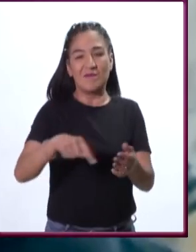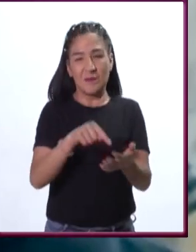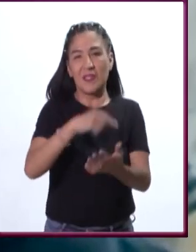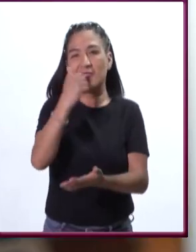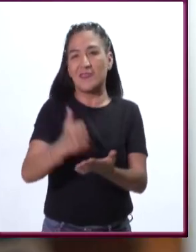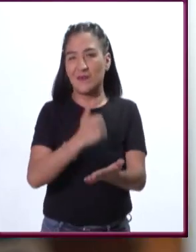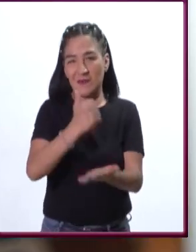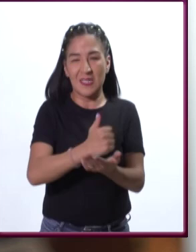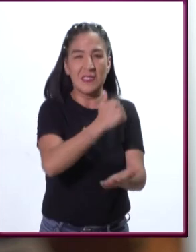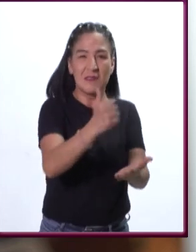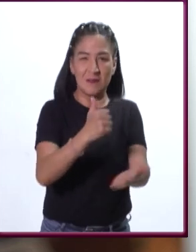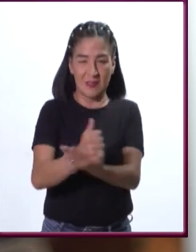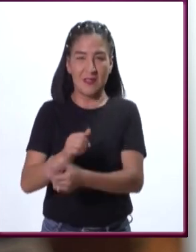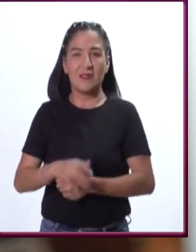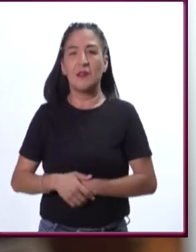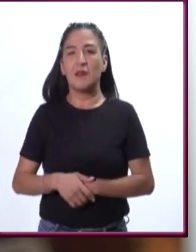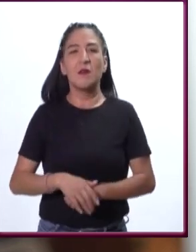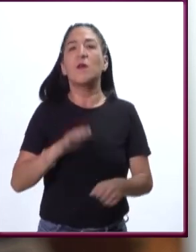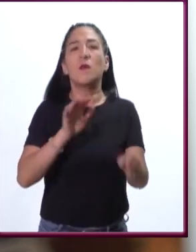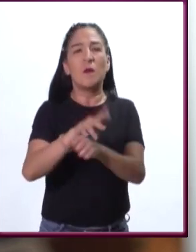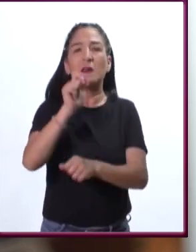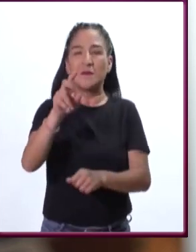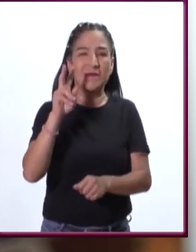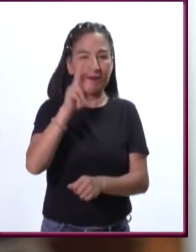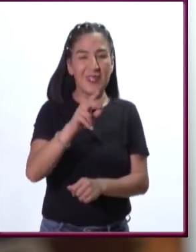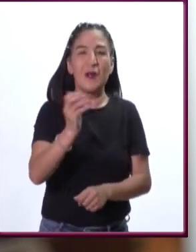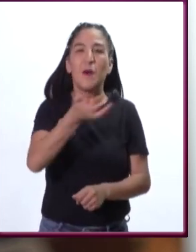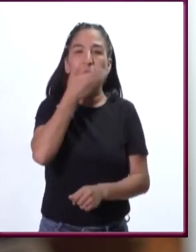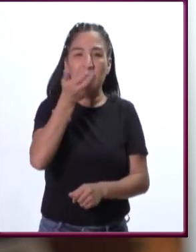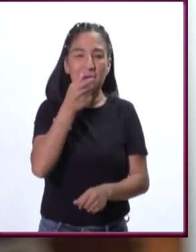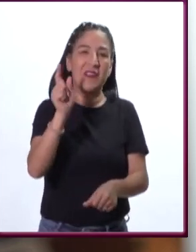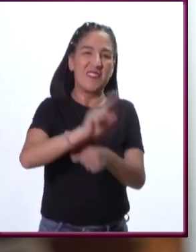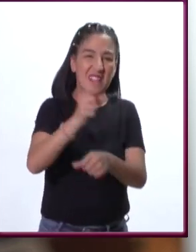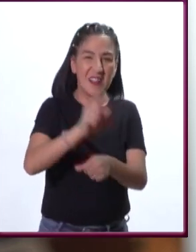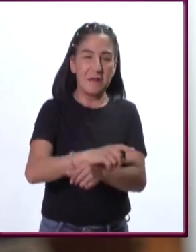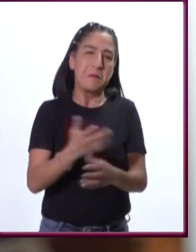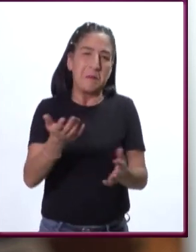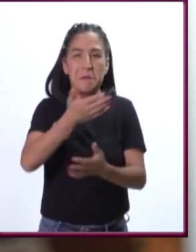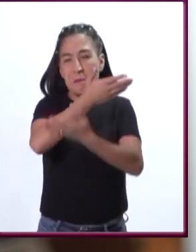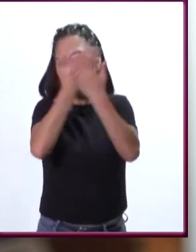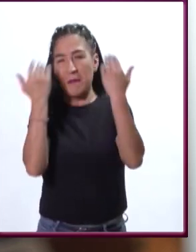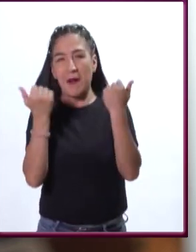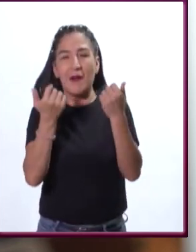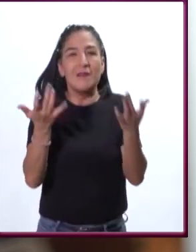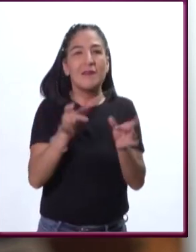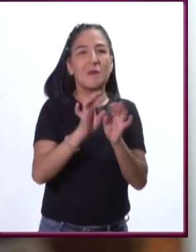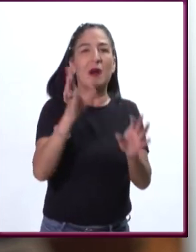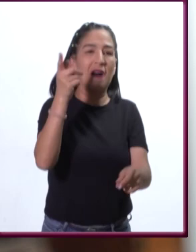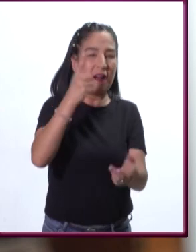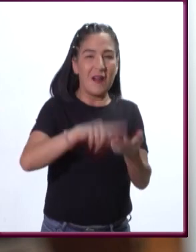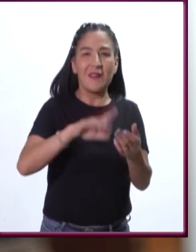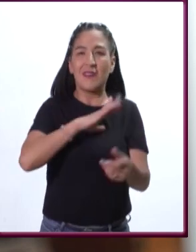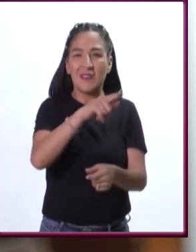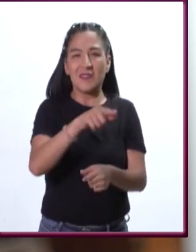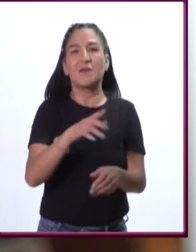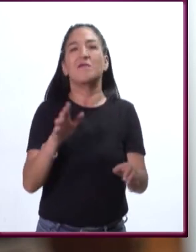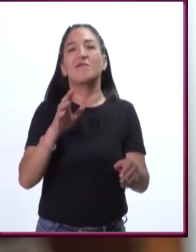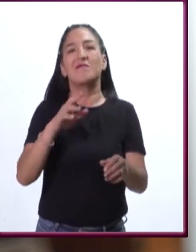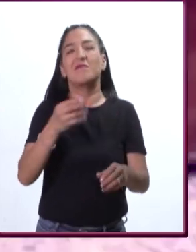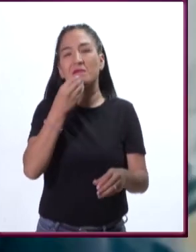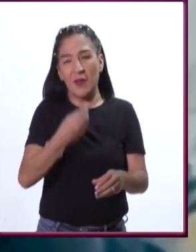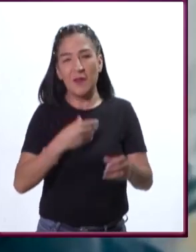urbanas. ¿Y qué servicios cotidianos, que bueno, tal vez ni los imaginamos, demandan recursos